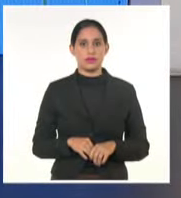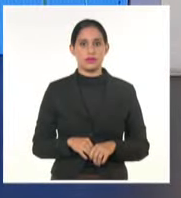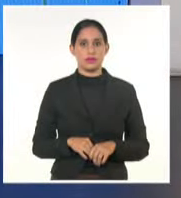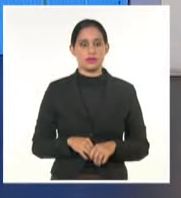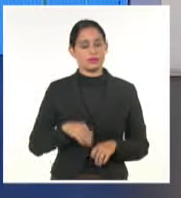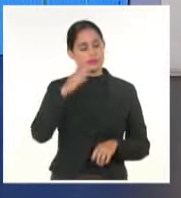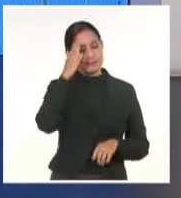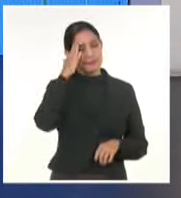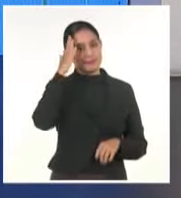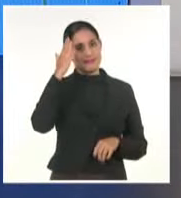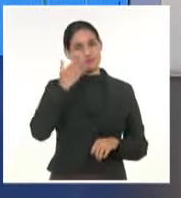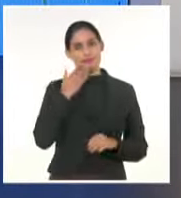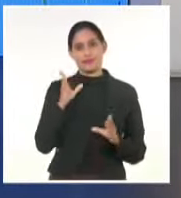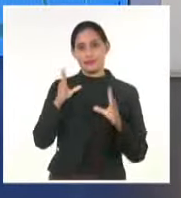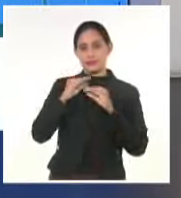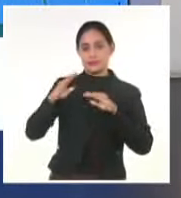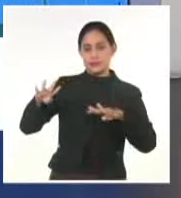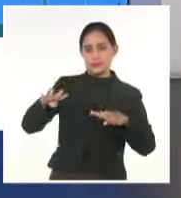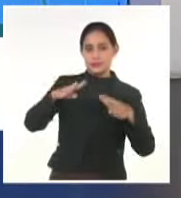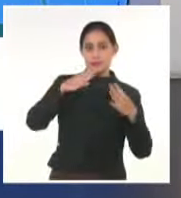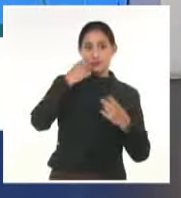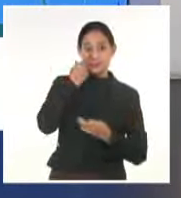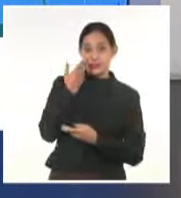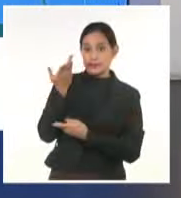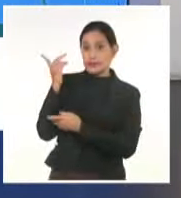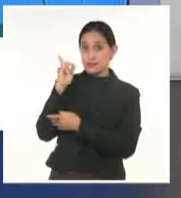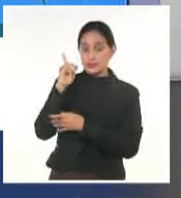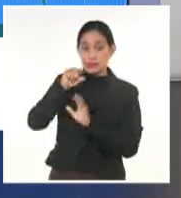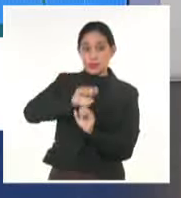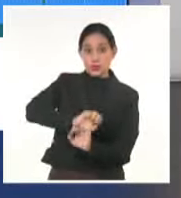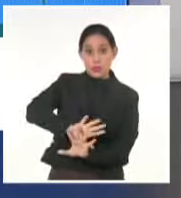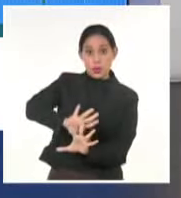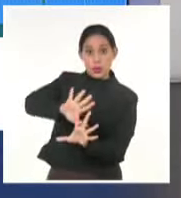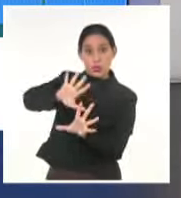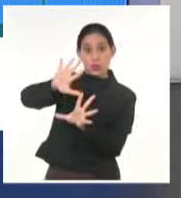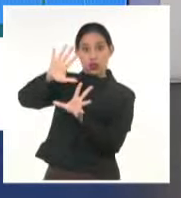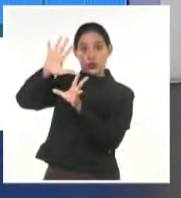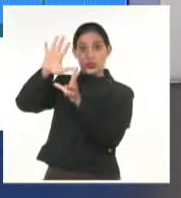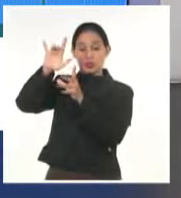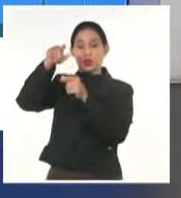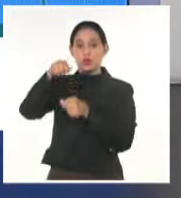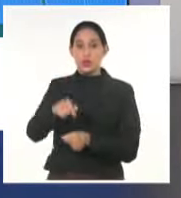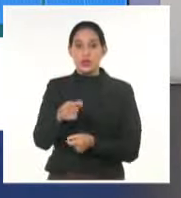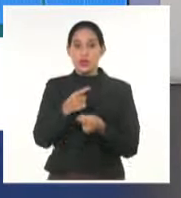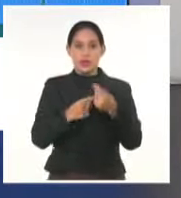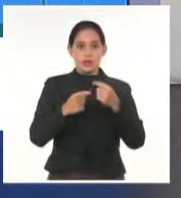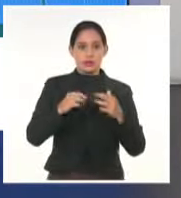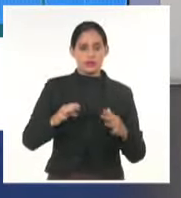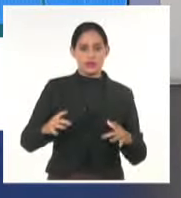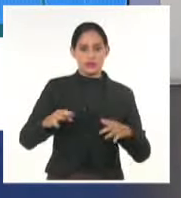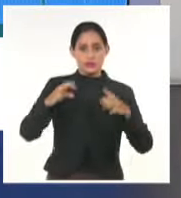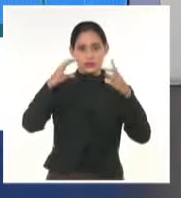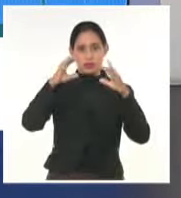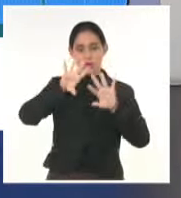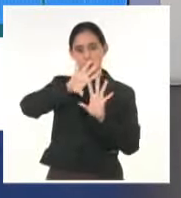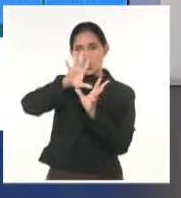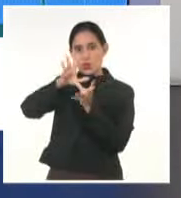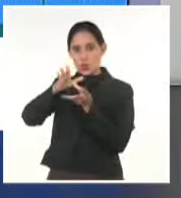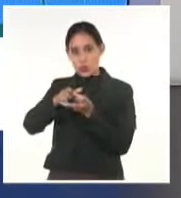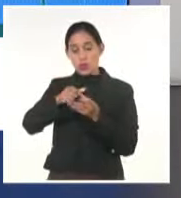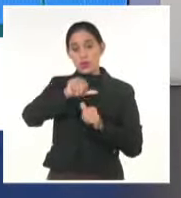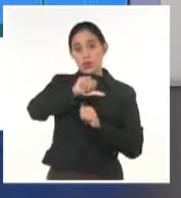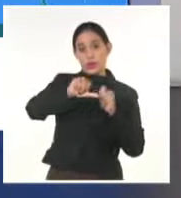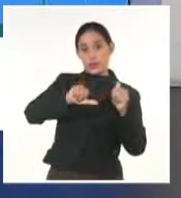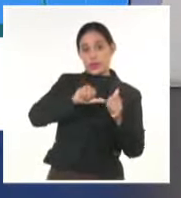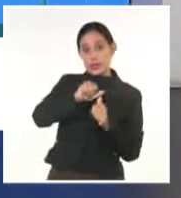Buenas noches. Observen en el mapa del tiempo que Cuba se halla bajo la influencia de las altas presiones migratorias de origen continental que